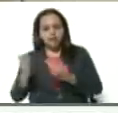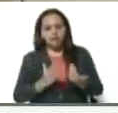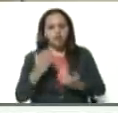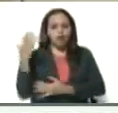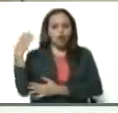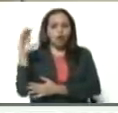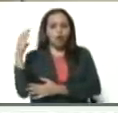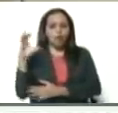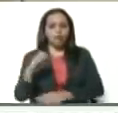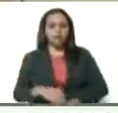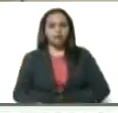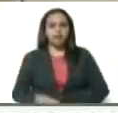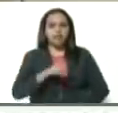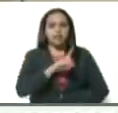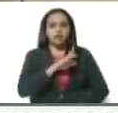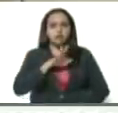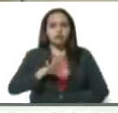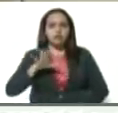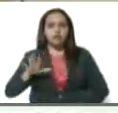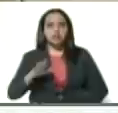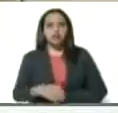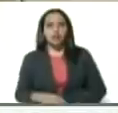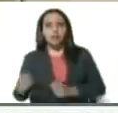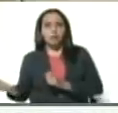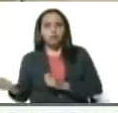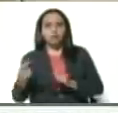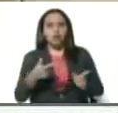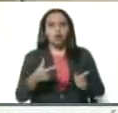Ciento cincuenta y cinco casos del virus importado.